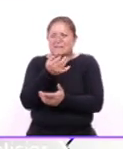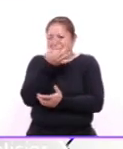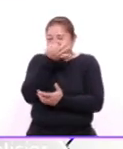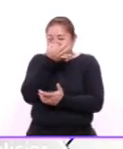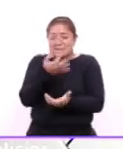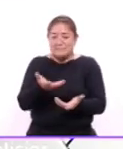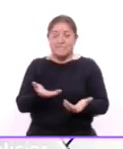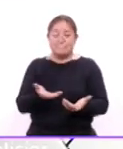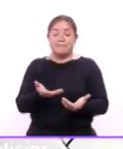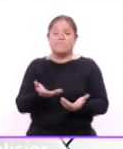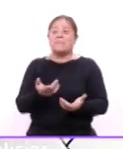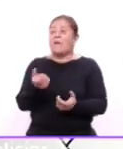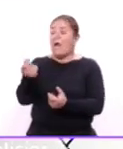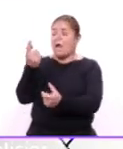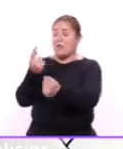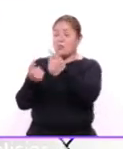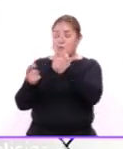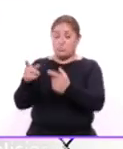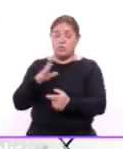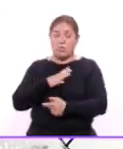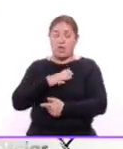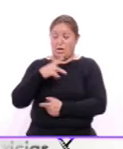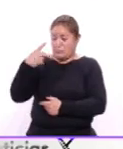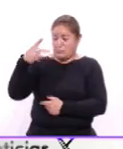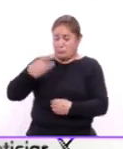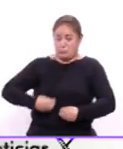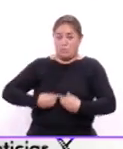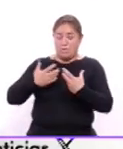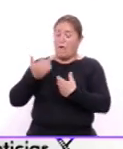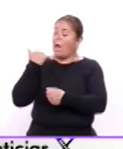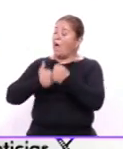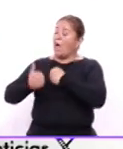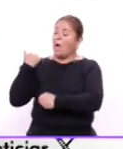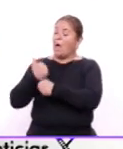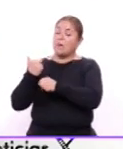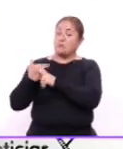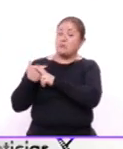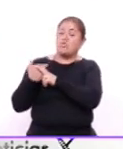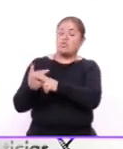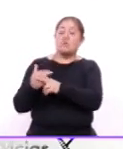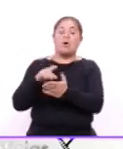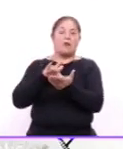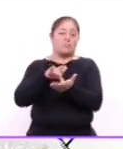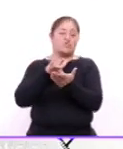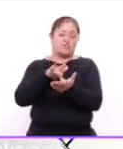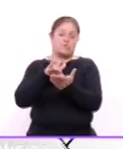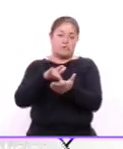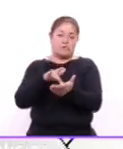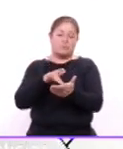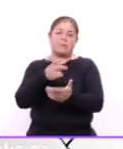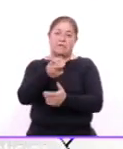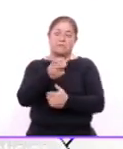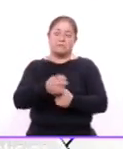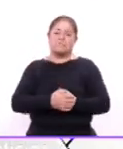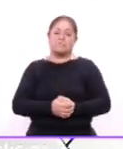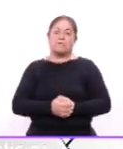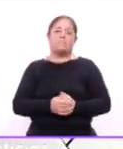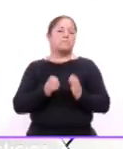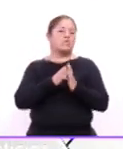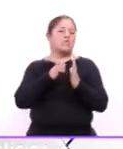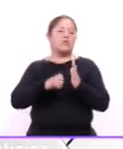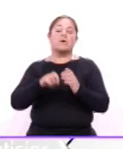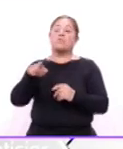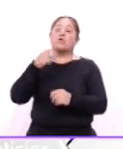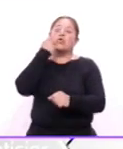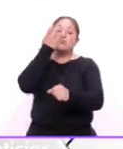comparado con aquellos que dedican incluso parte de su vida años de su vida en apoyar en apoyar esta causa como son los